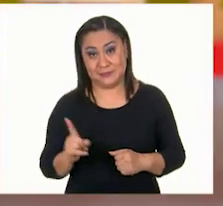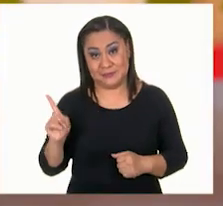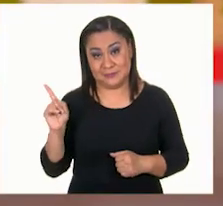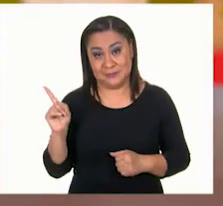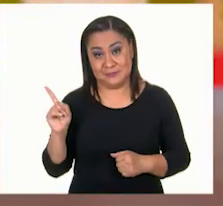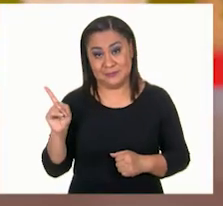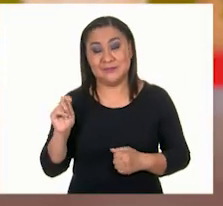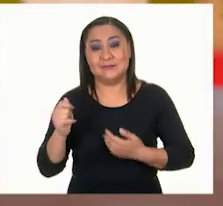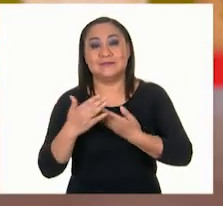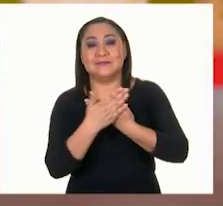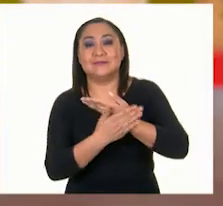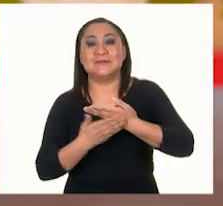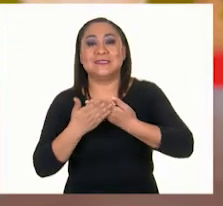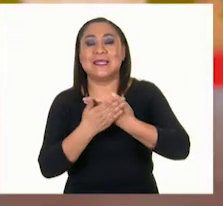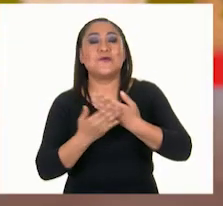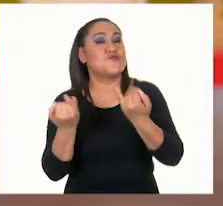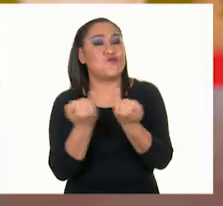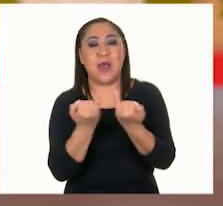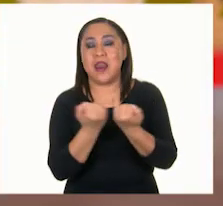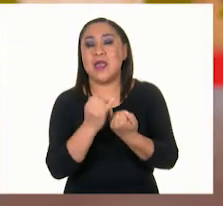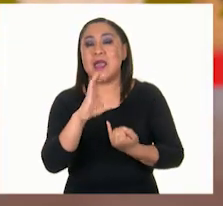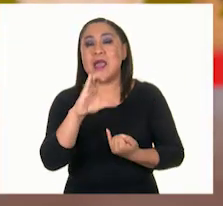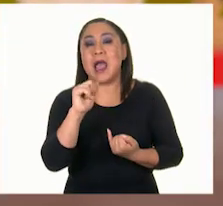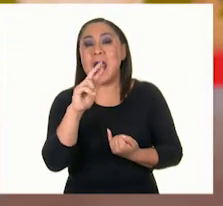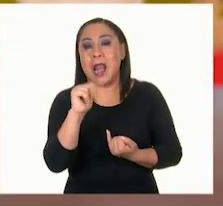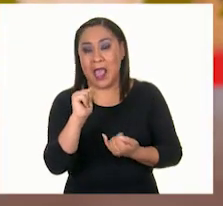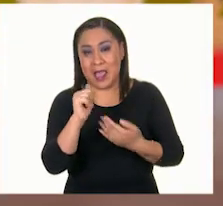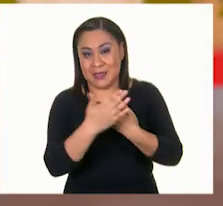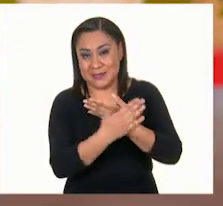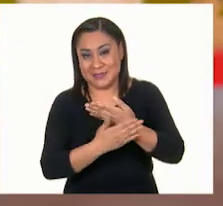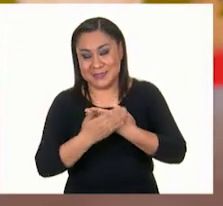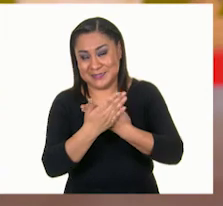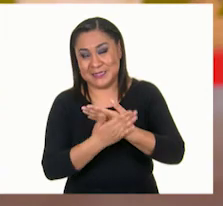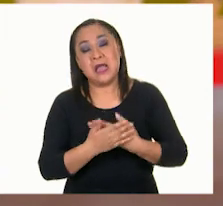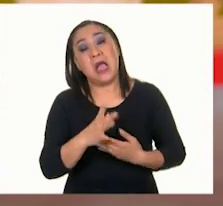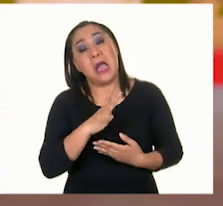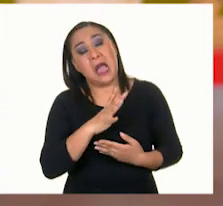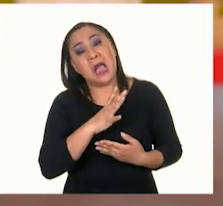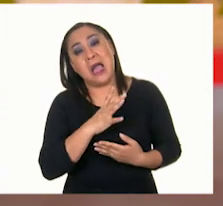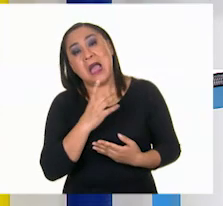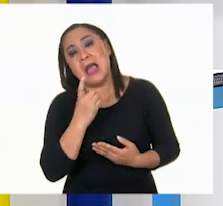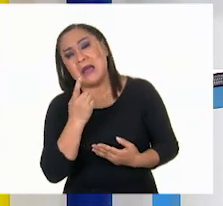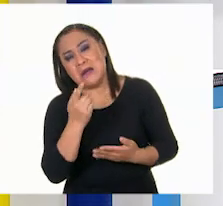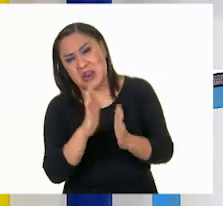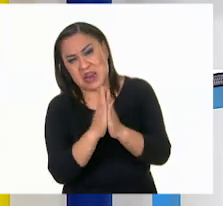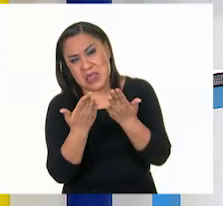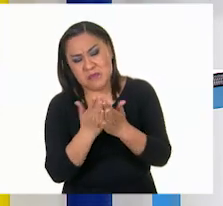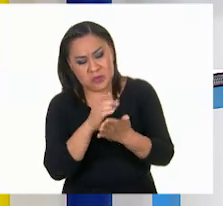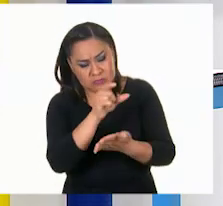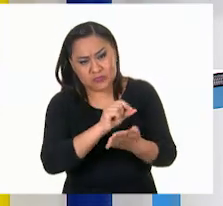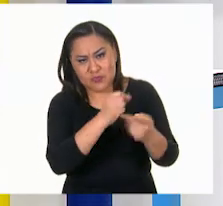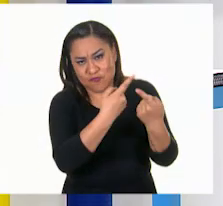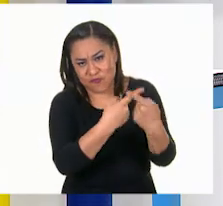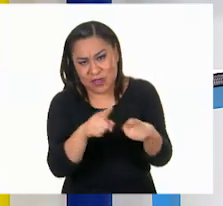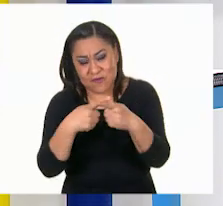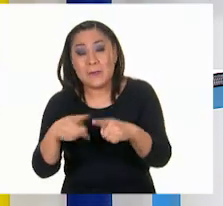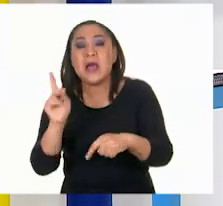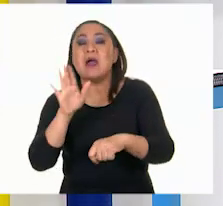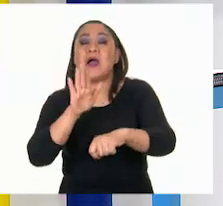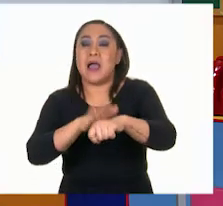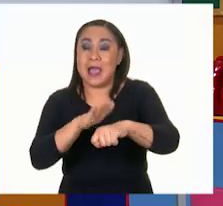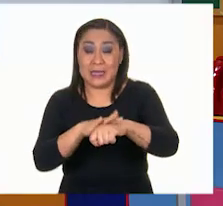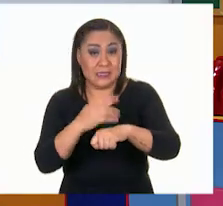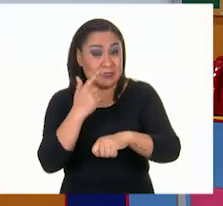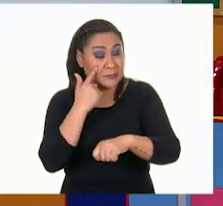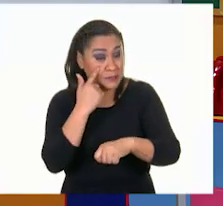esta sería mostrar una cara. Una cara. Ah, muy bien. En algunos libros vienen separadas, pero es lo mismo. Pero hay que aclarar que,